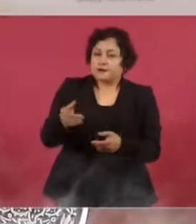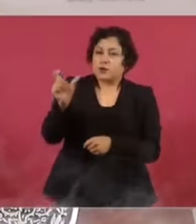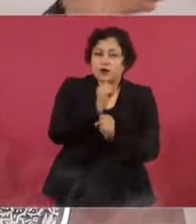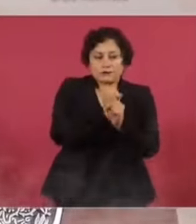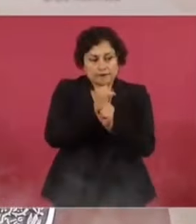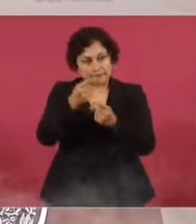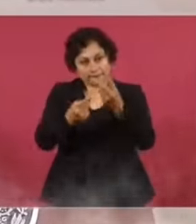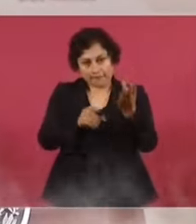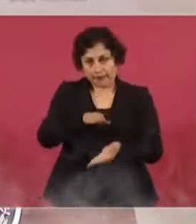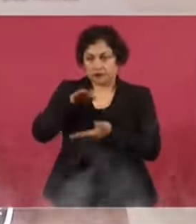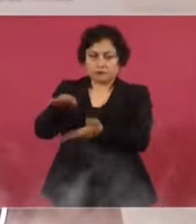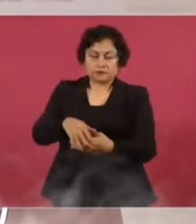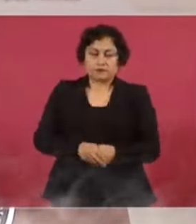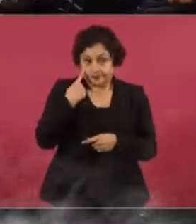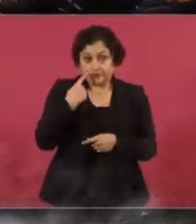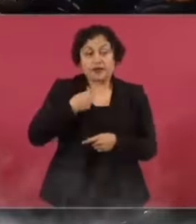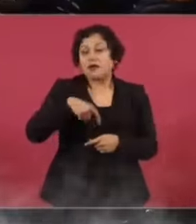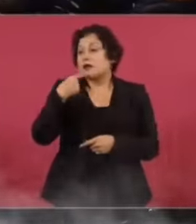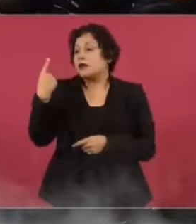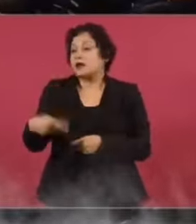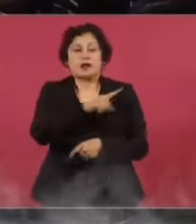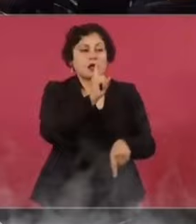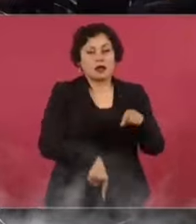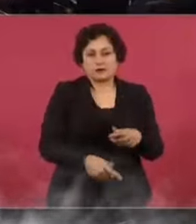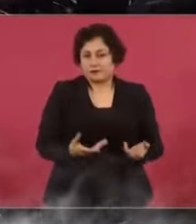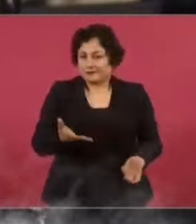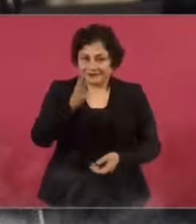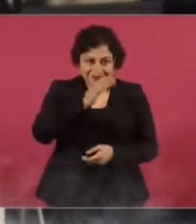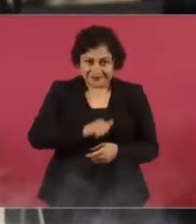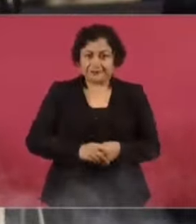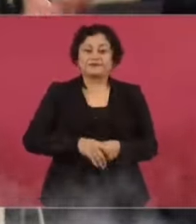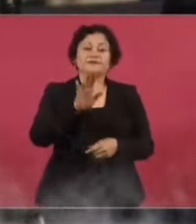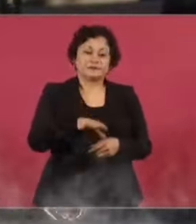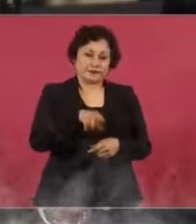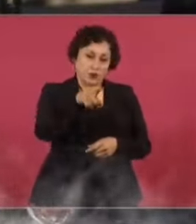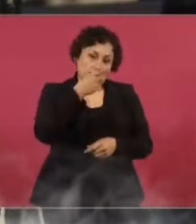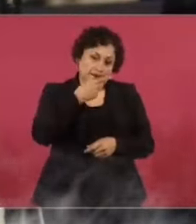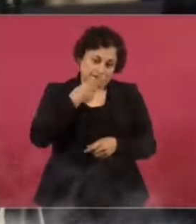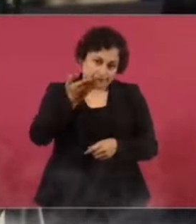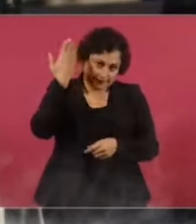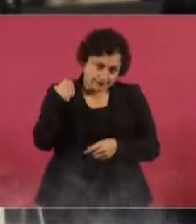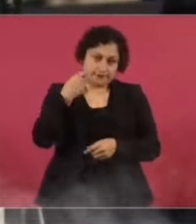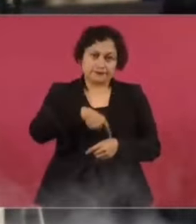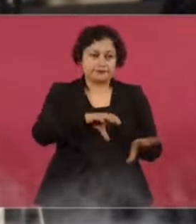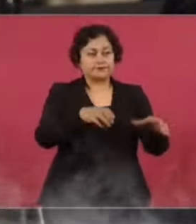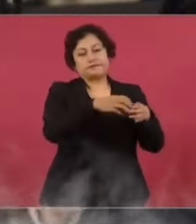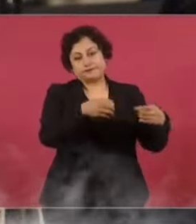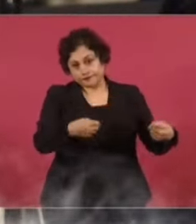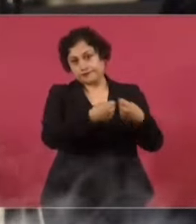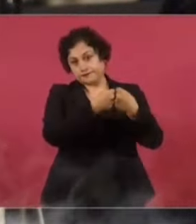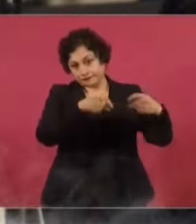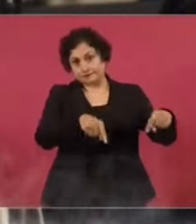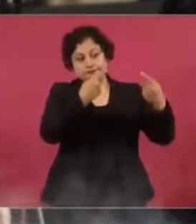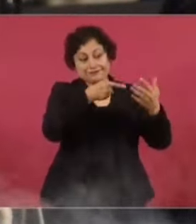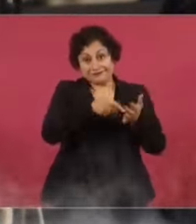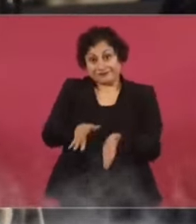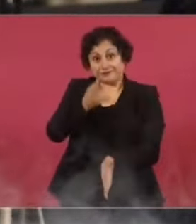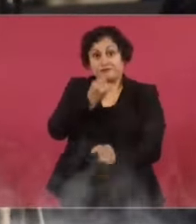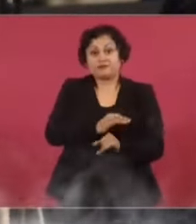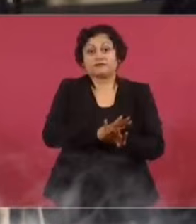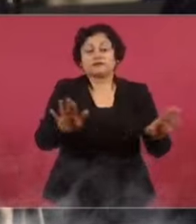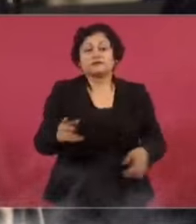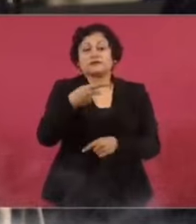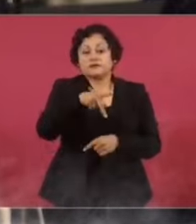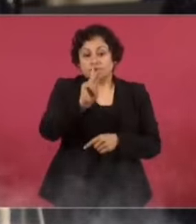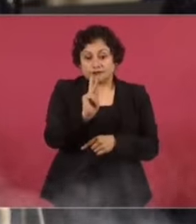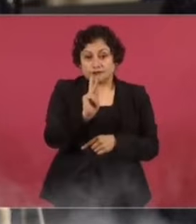porque estamos enfrentando a mafias. Pero además fue que usted había dicho que la oposición, como en este caso, era extracción de datos, pero fue de un